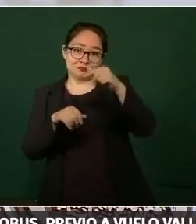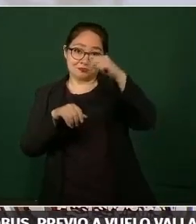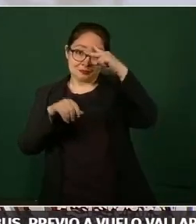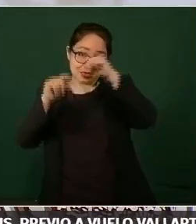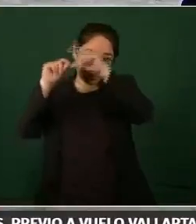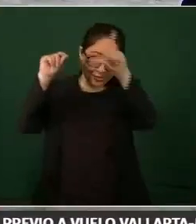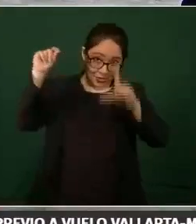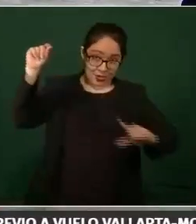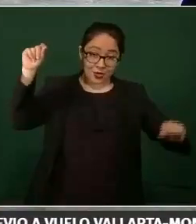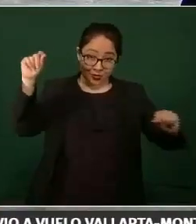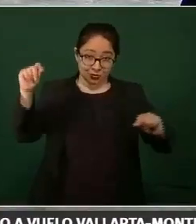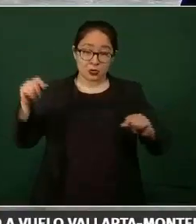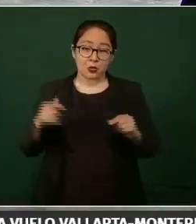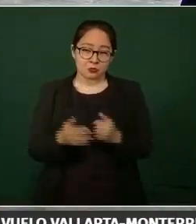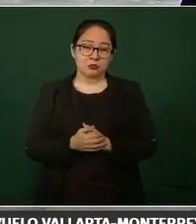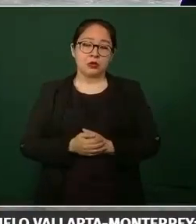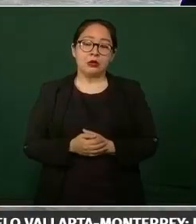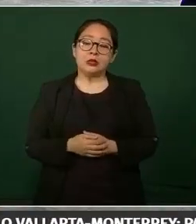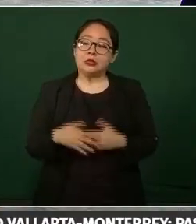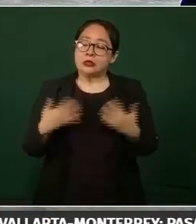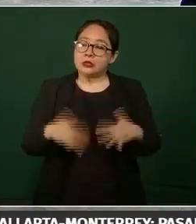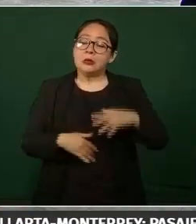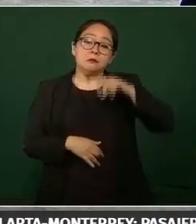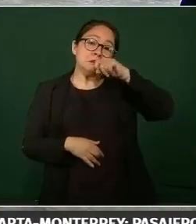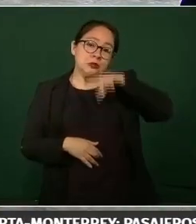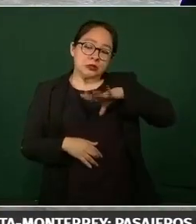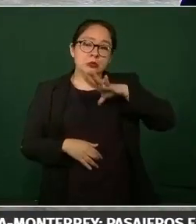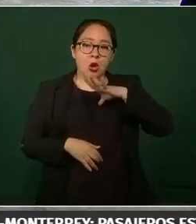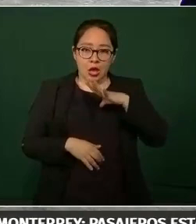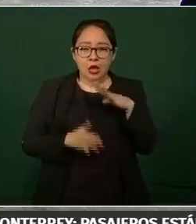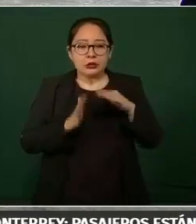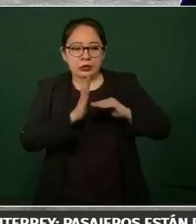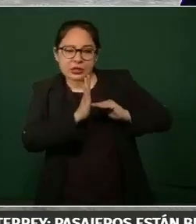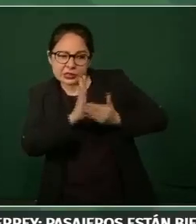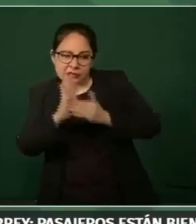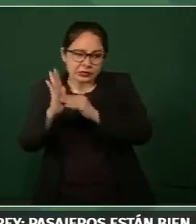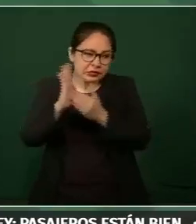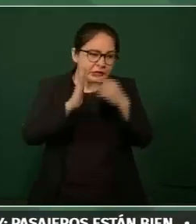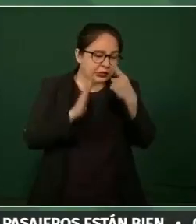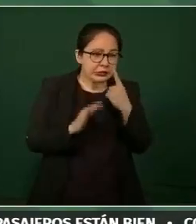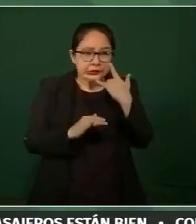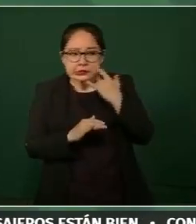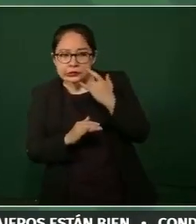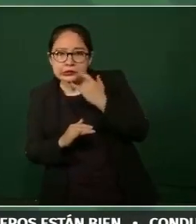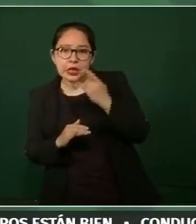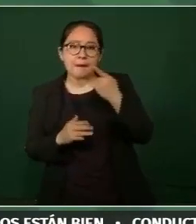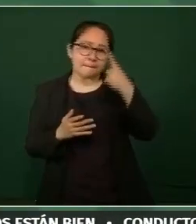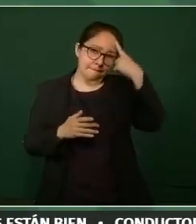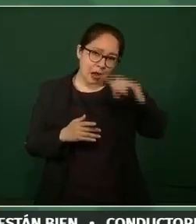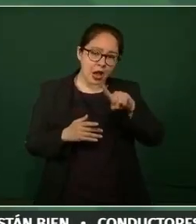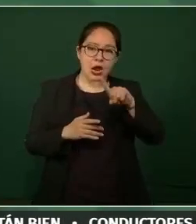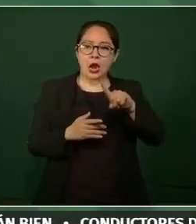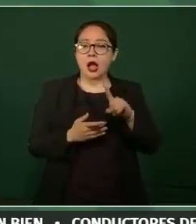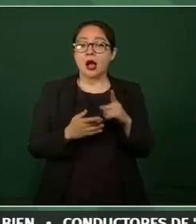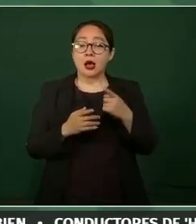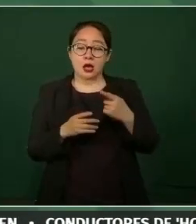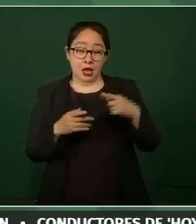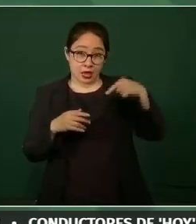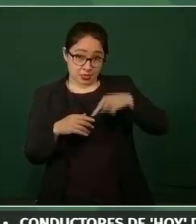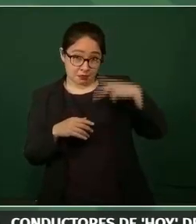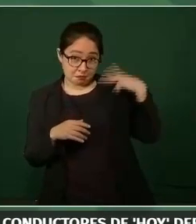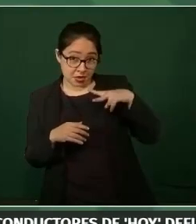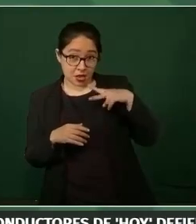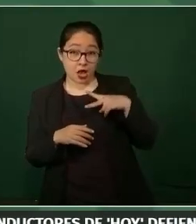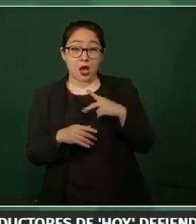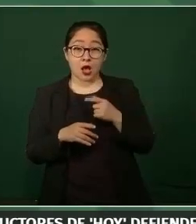decimos que también la estrategia para disminuir los homicidios en el Estado está rindiendo frutos en